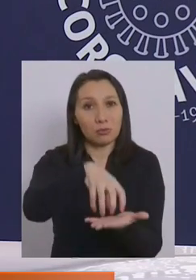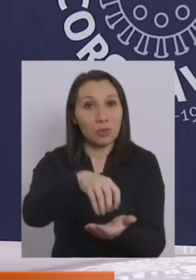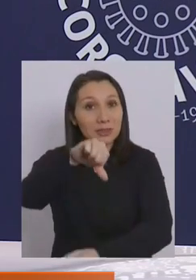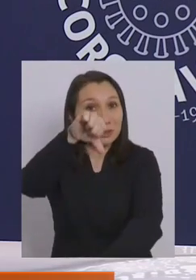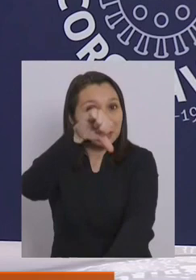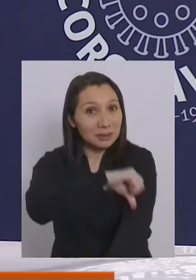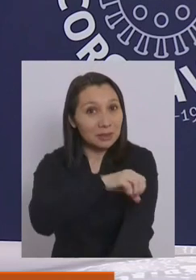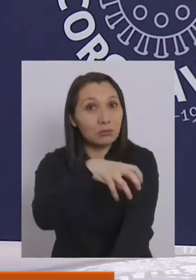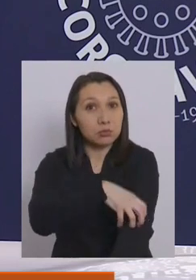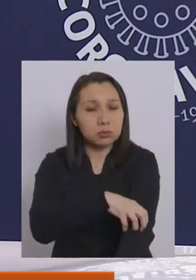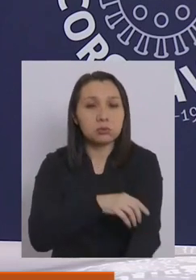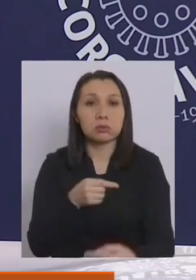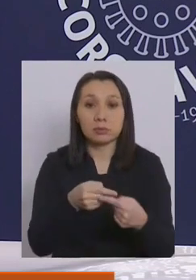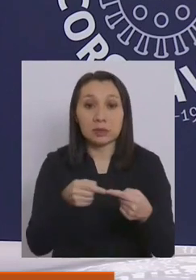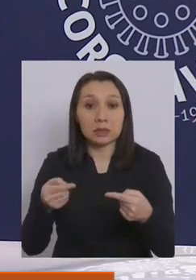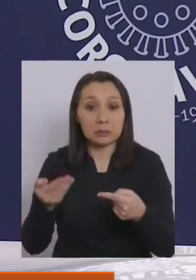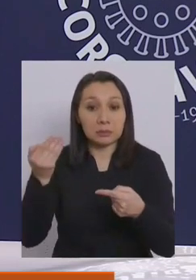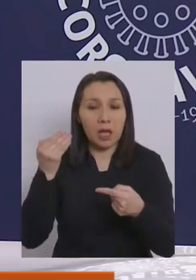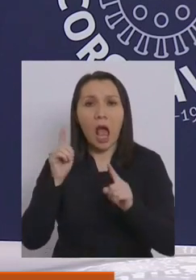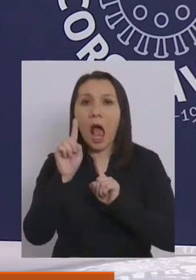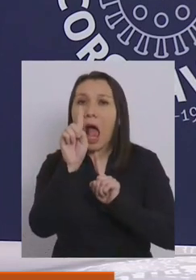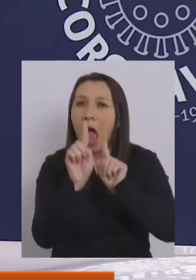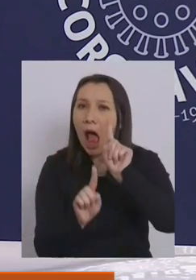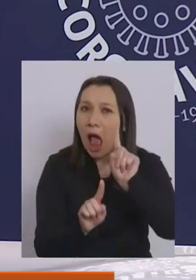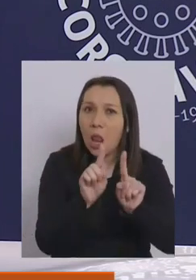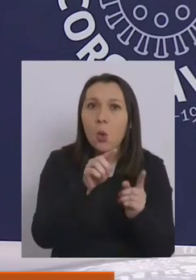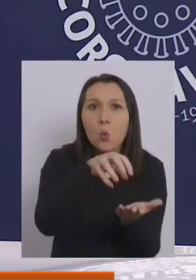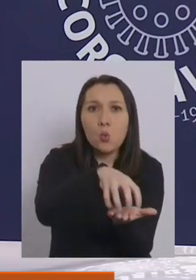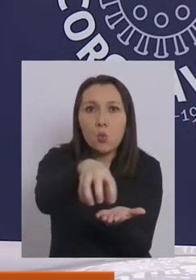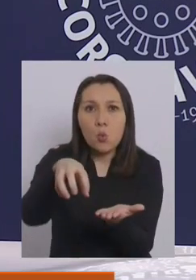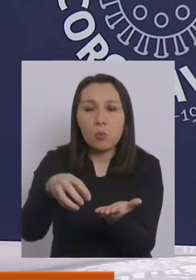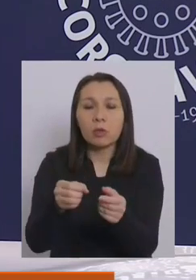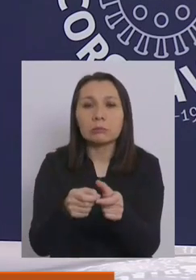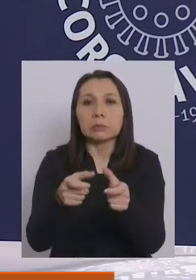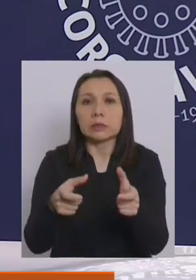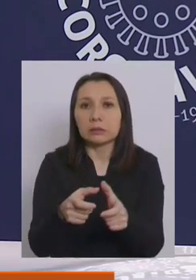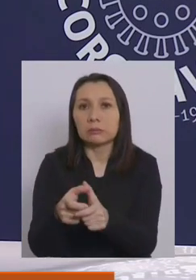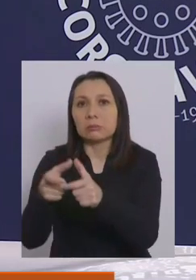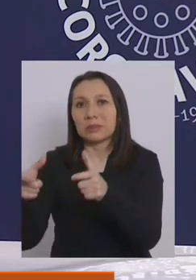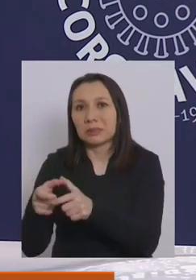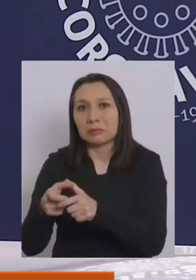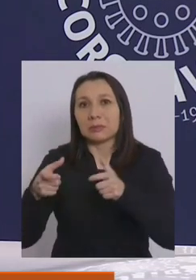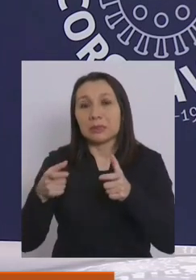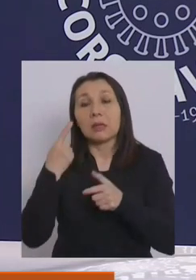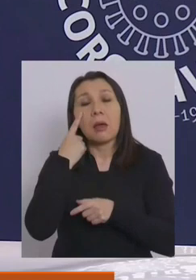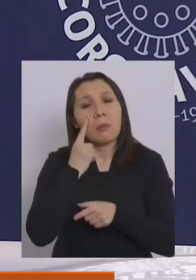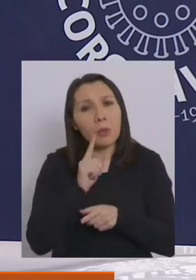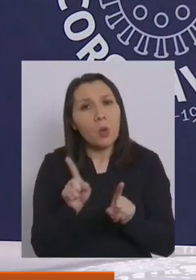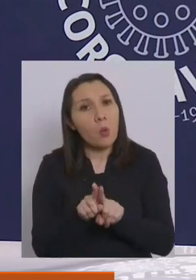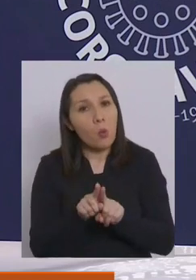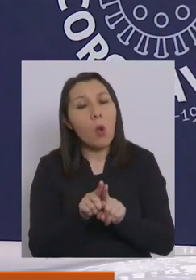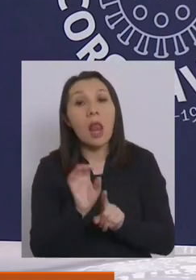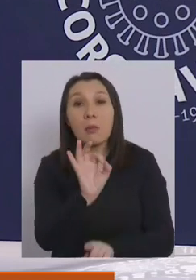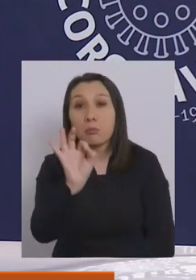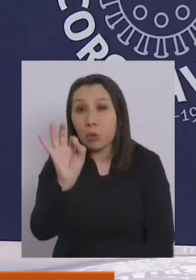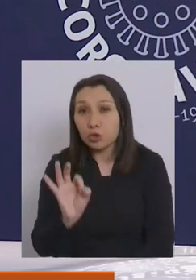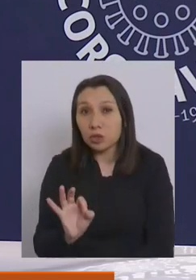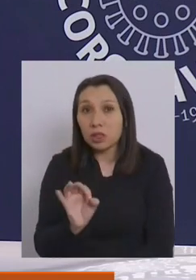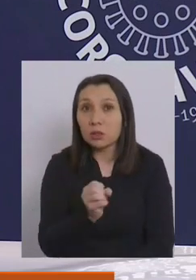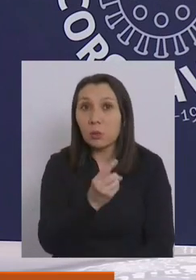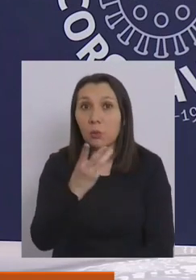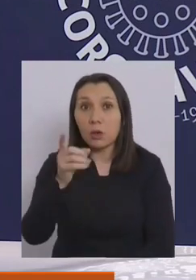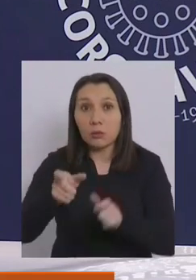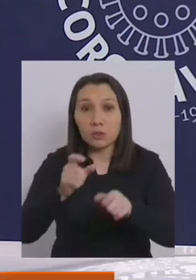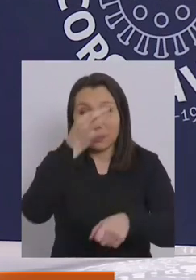En la última semana sí hemos visto algunas comunas que han tenido un aumento. Sin embargo, mantenemos una tasa de positividad